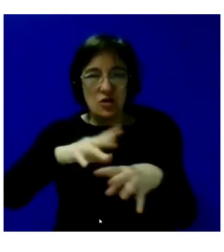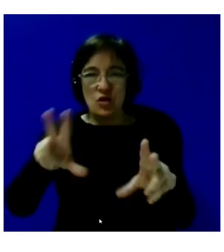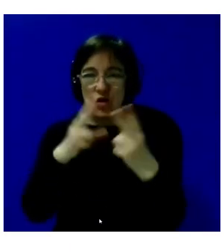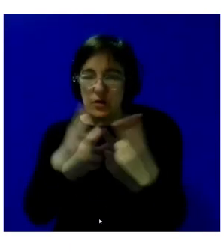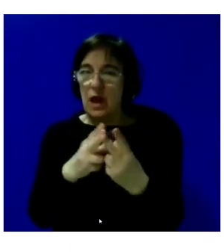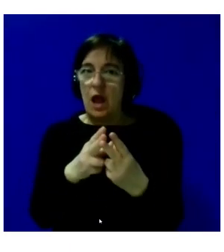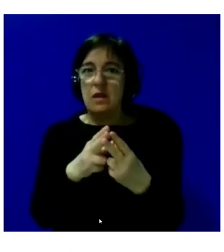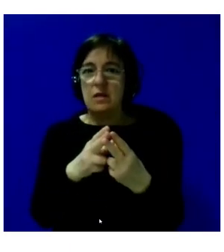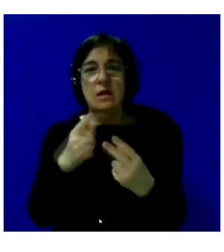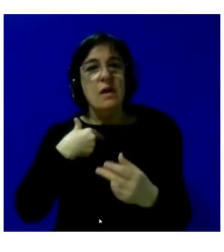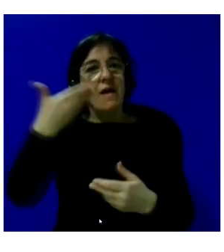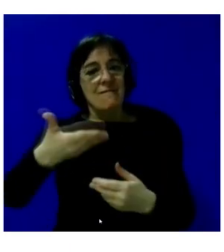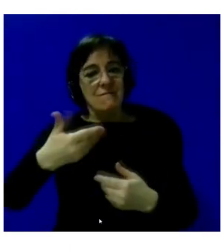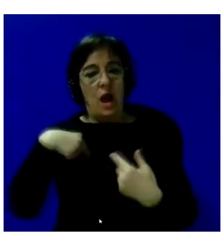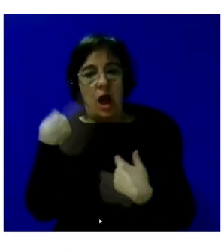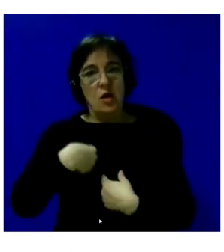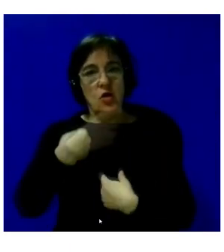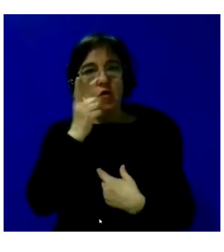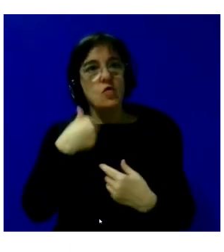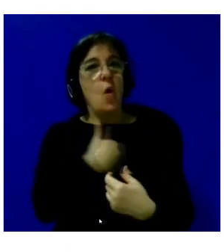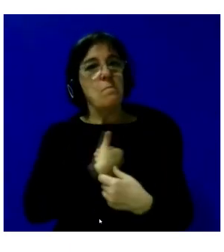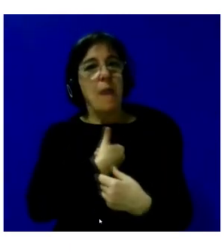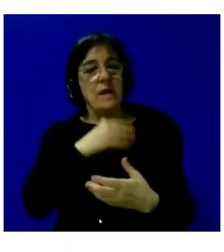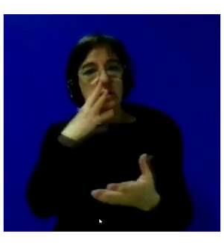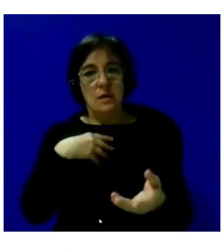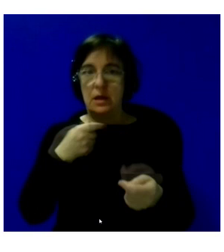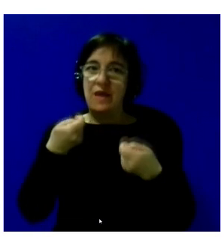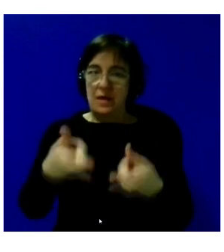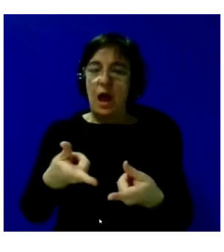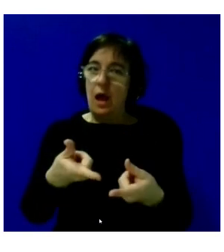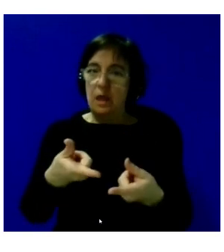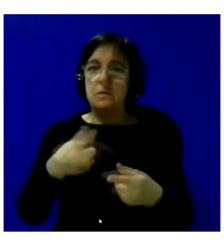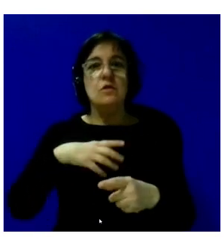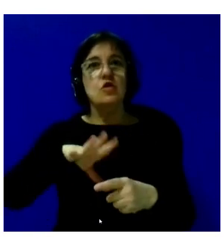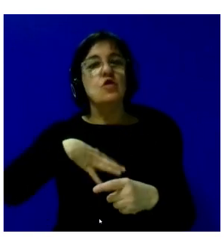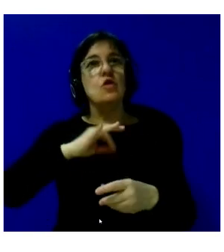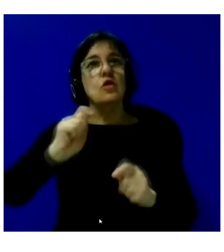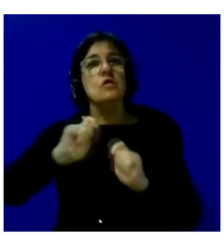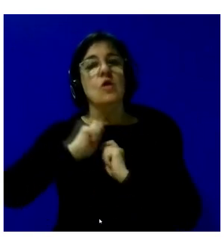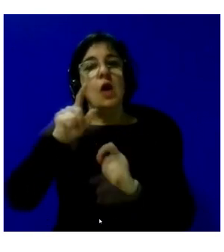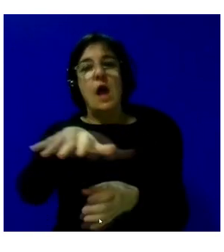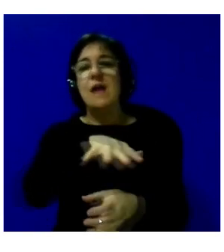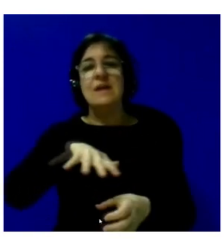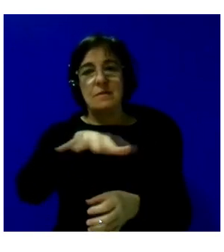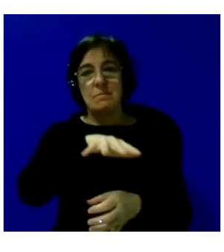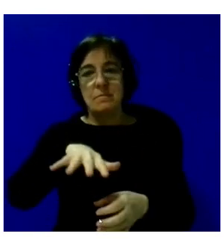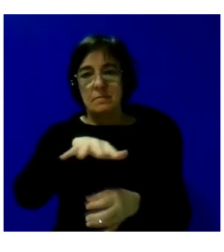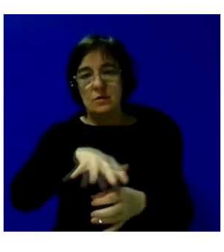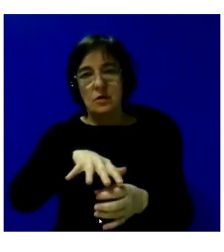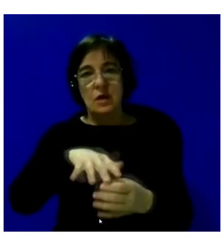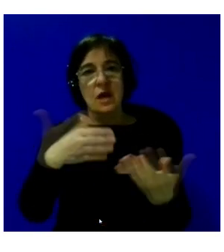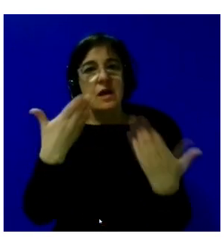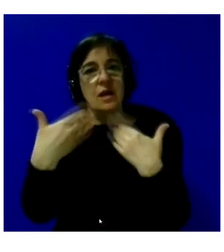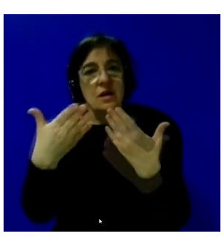valorados como un rol que contribuye, eso nos pone en un espacio de relación